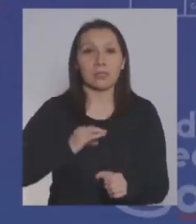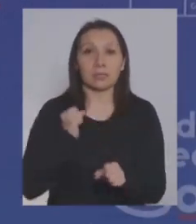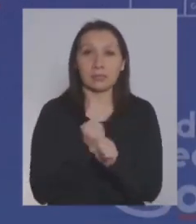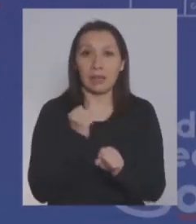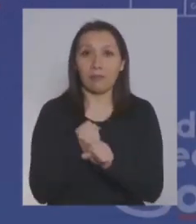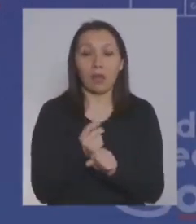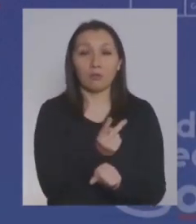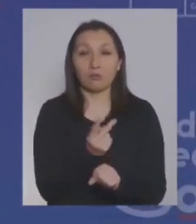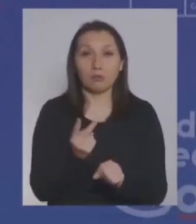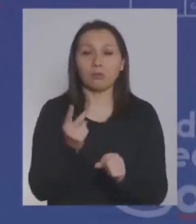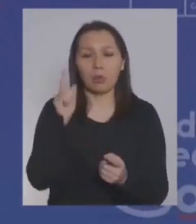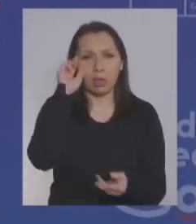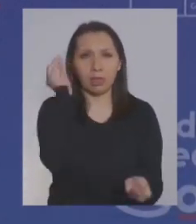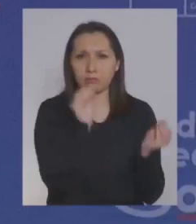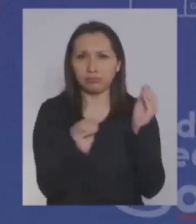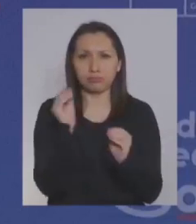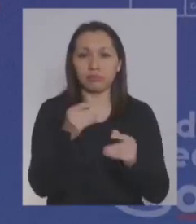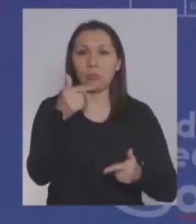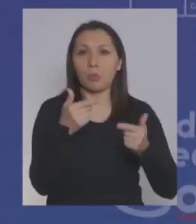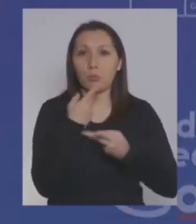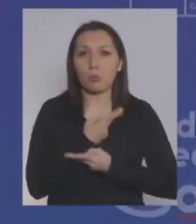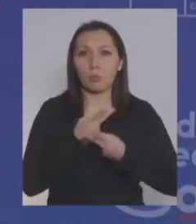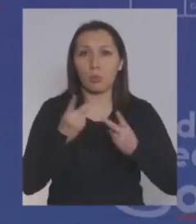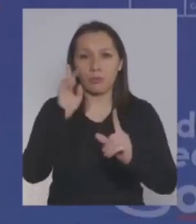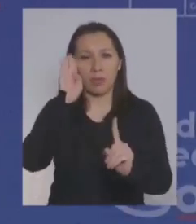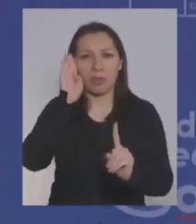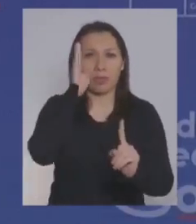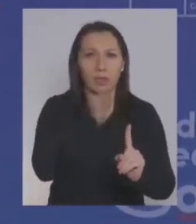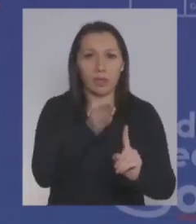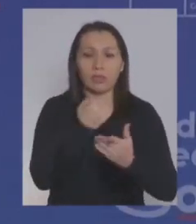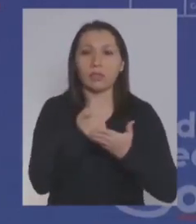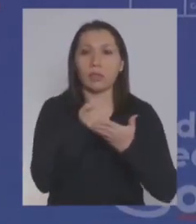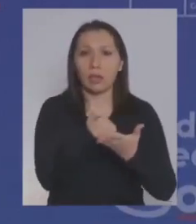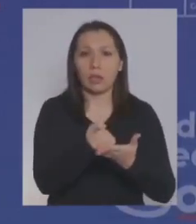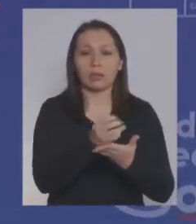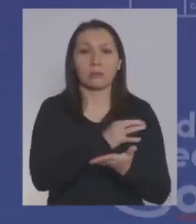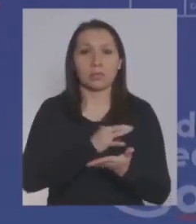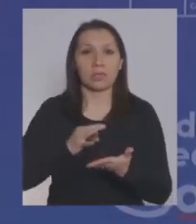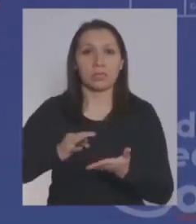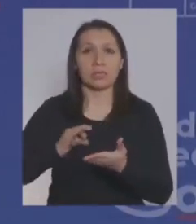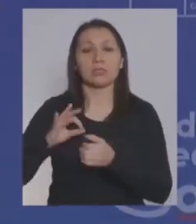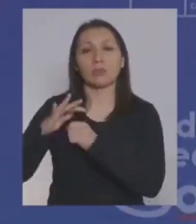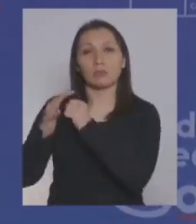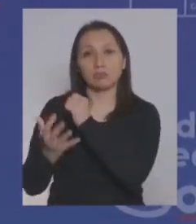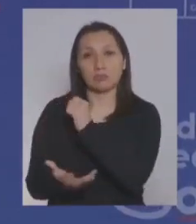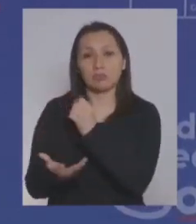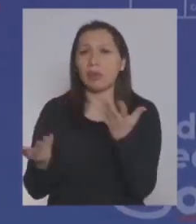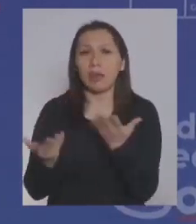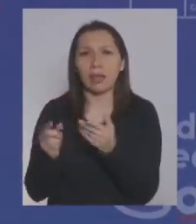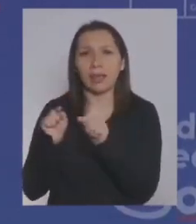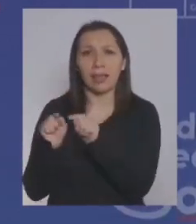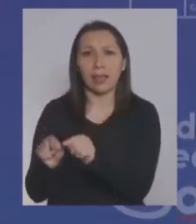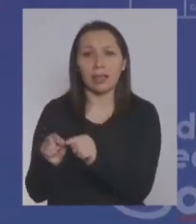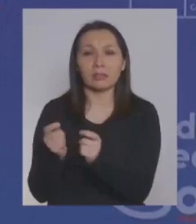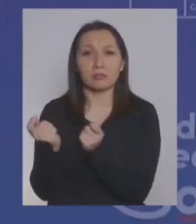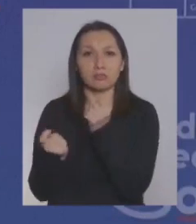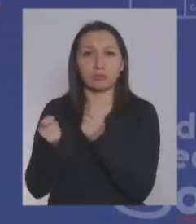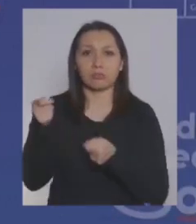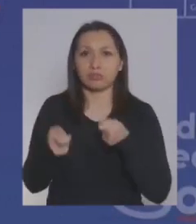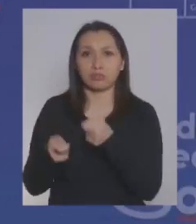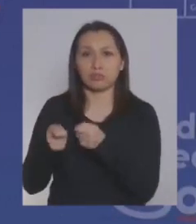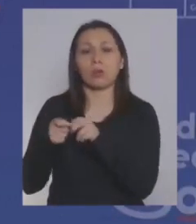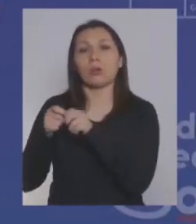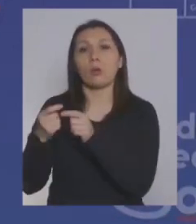nacen casi todas las políticas públicas que van en directa protección por el Ministerio de Hacienda, pasan los recursos,